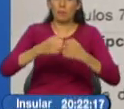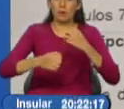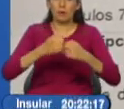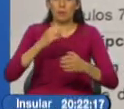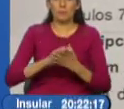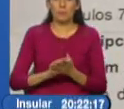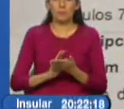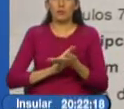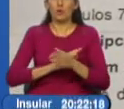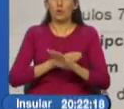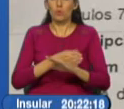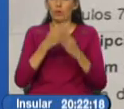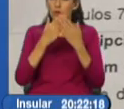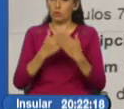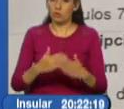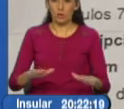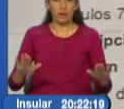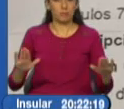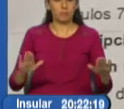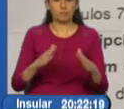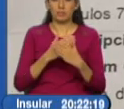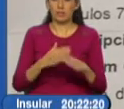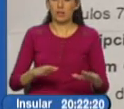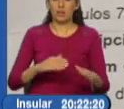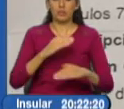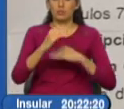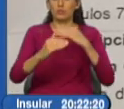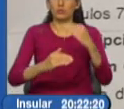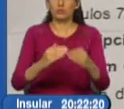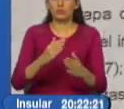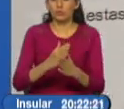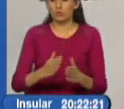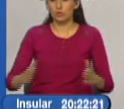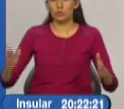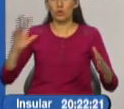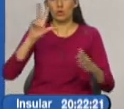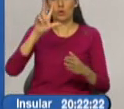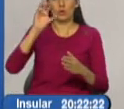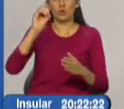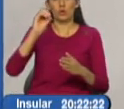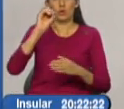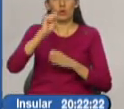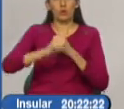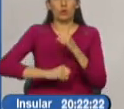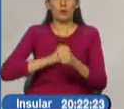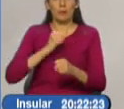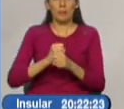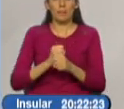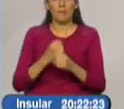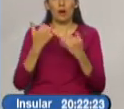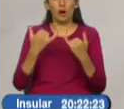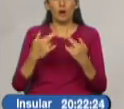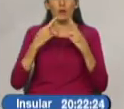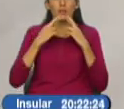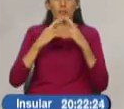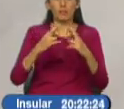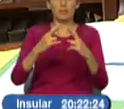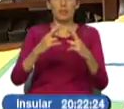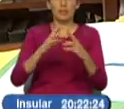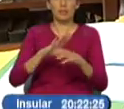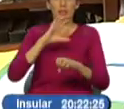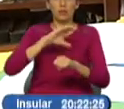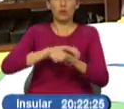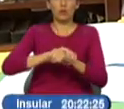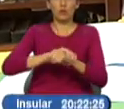Luego de que ha fenecido el plazo para poder tramitar este proceso judicial más de 20 años declara la prescripción de la acción penal.